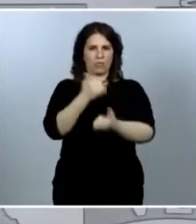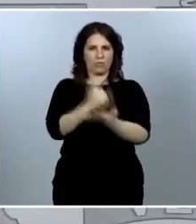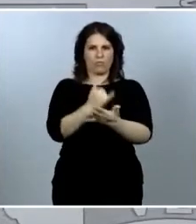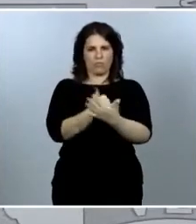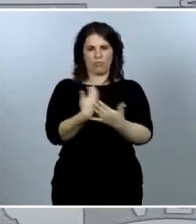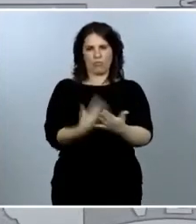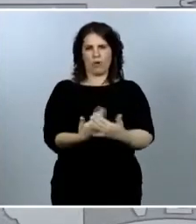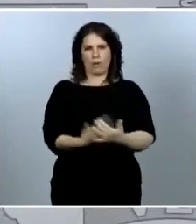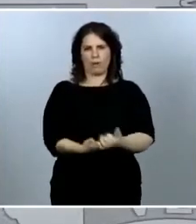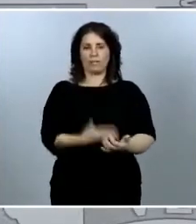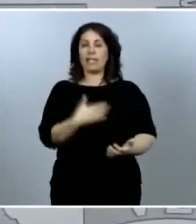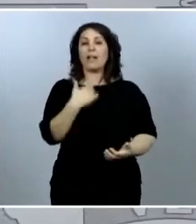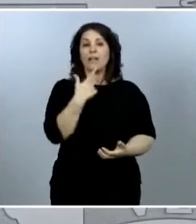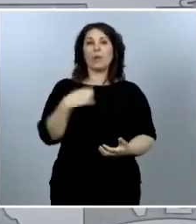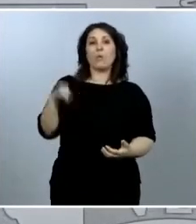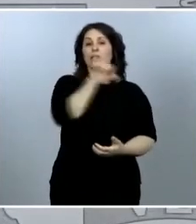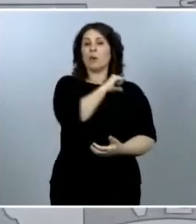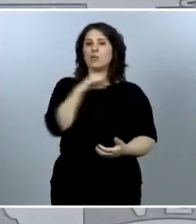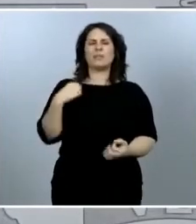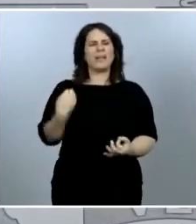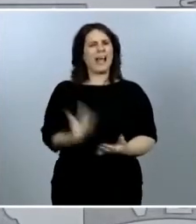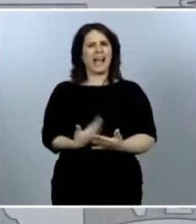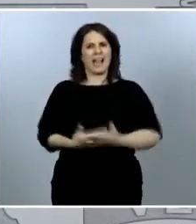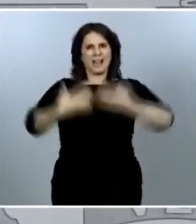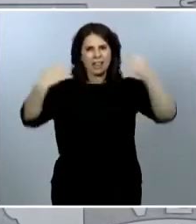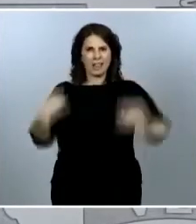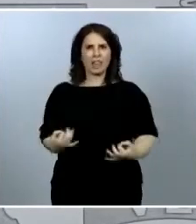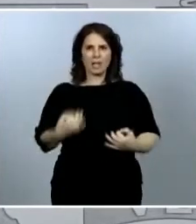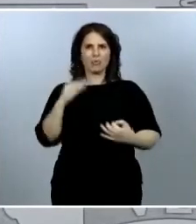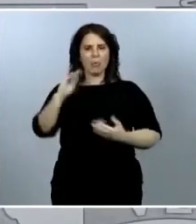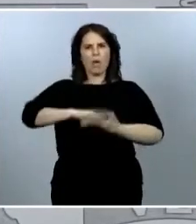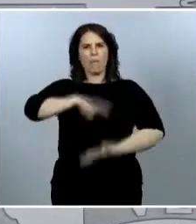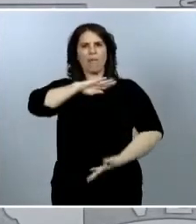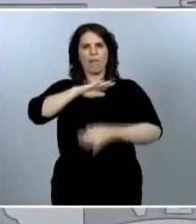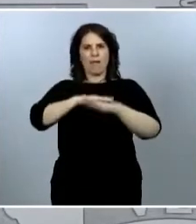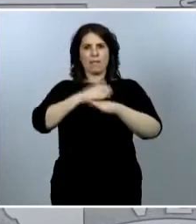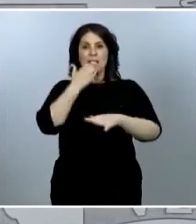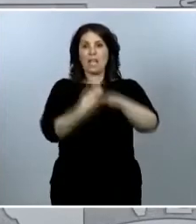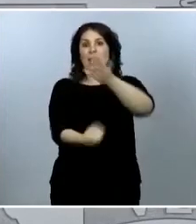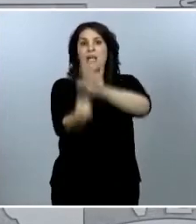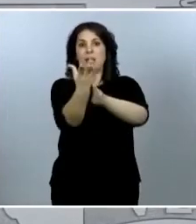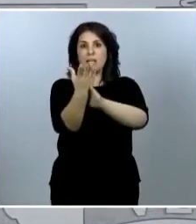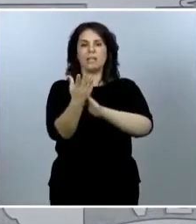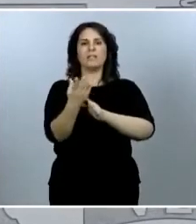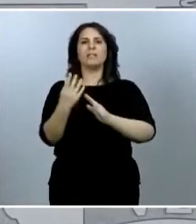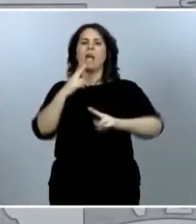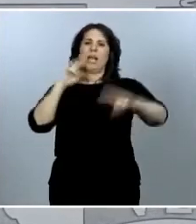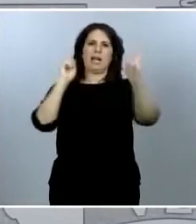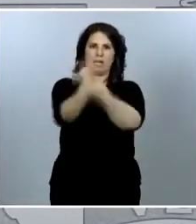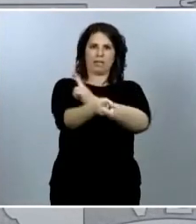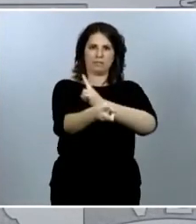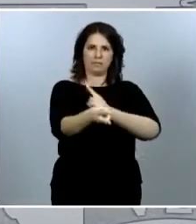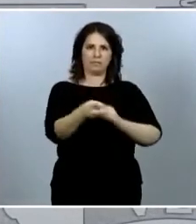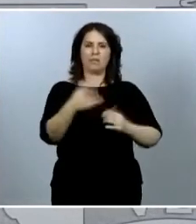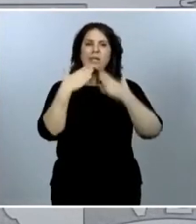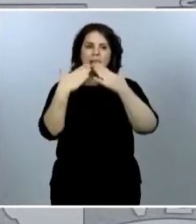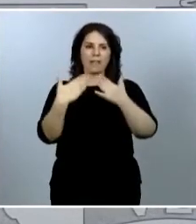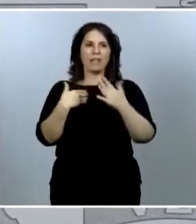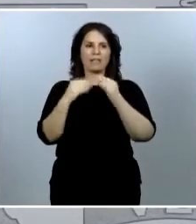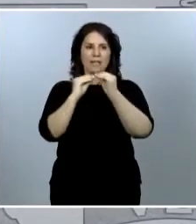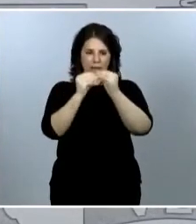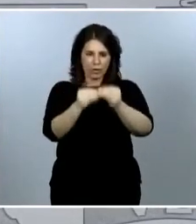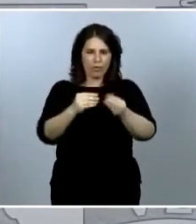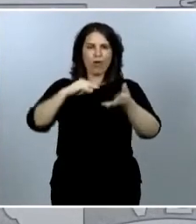han de garantizar la capacidad para responder ante posibles rebrotes en la transmisión del virus a través de la elaboración de planes de